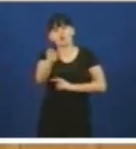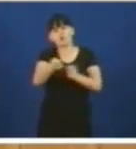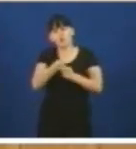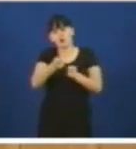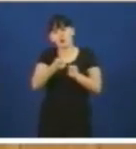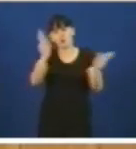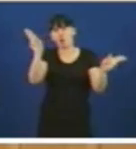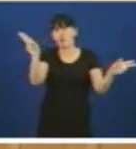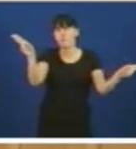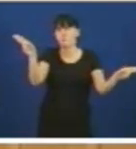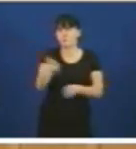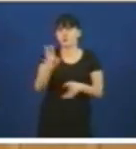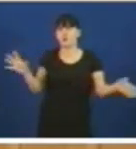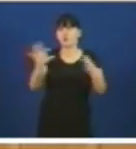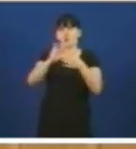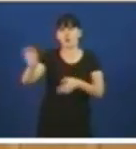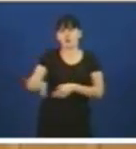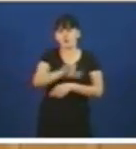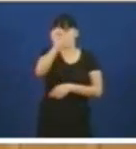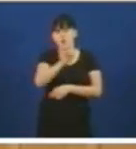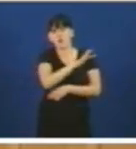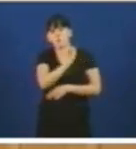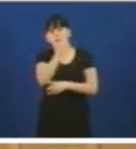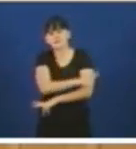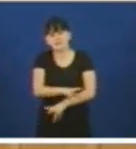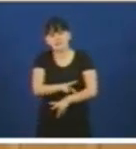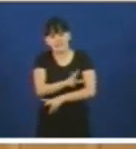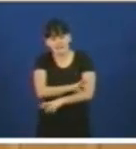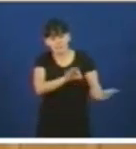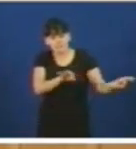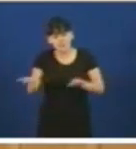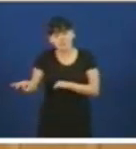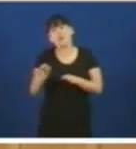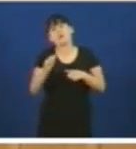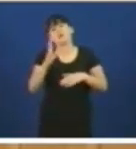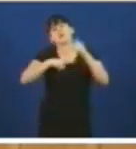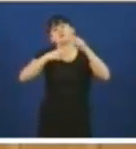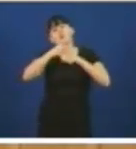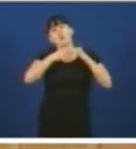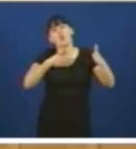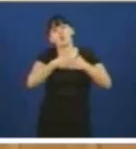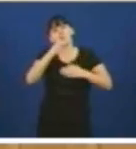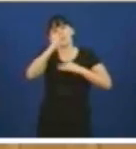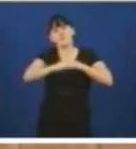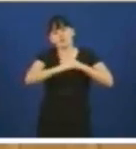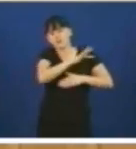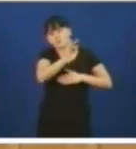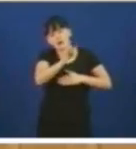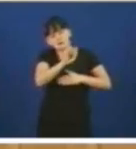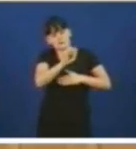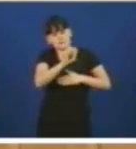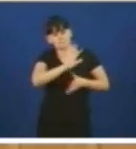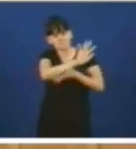coa Comisión Europea a que se conclua a viabilidade do dique flotante mellorando as infraestructuras que permitan afrontar as futuras necesidades